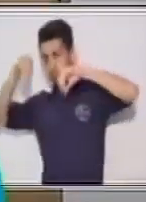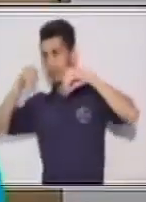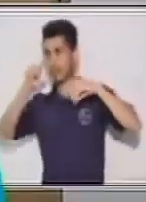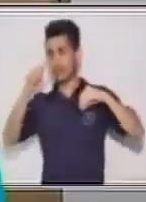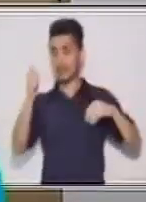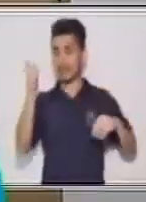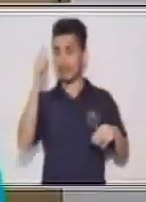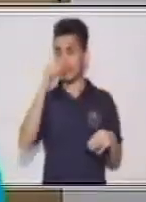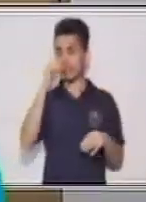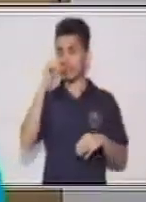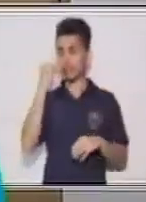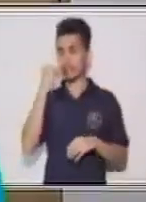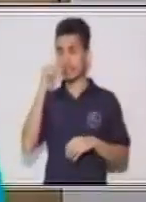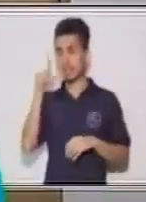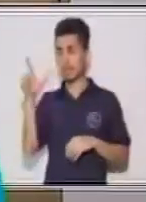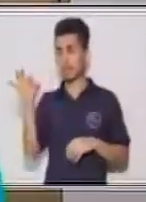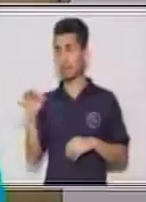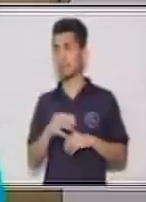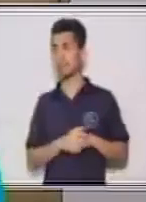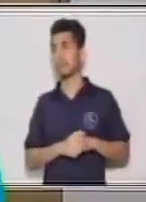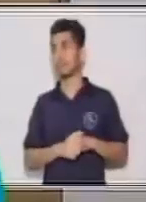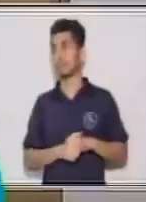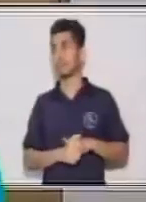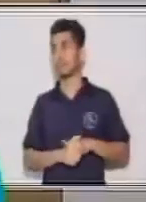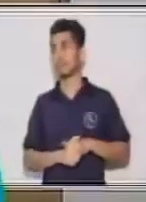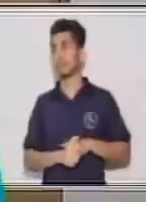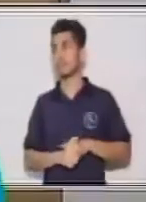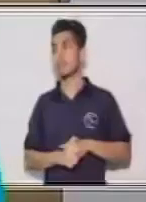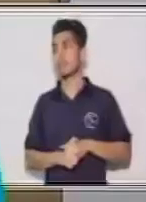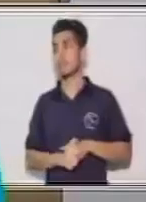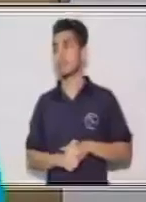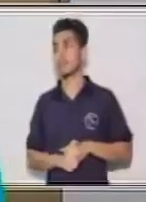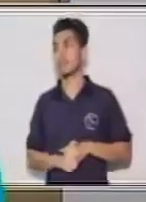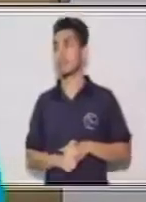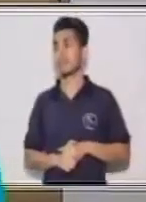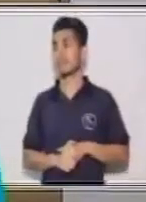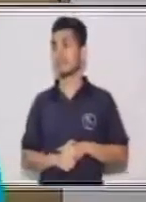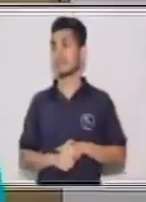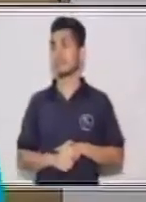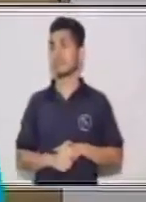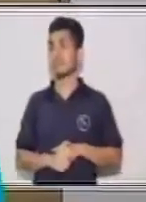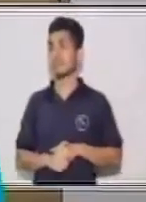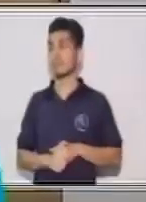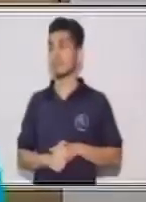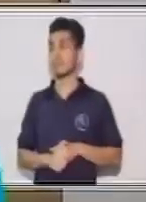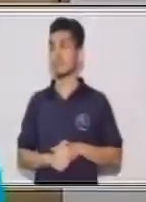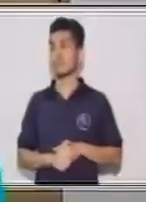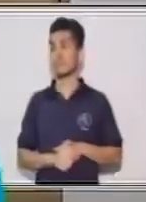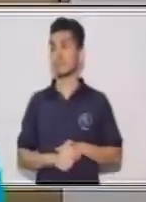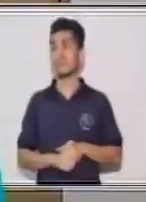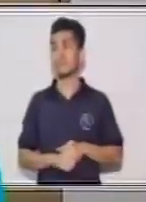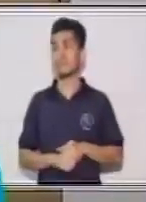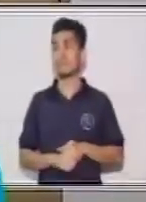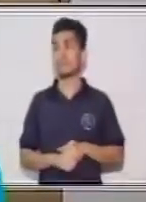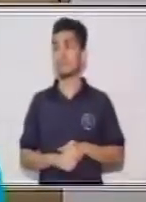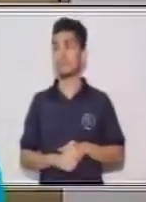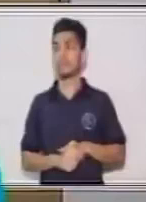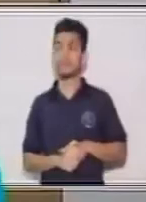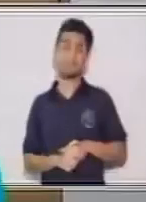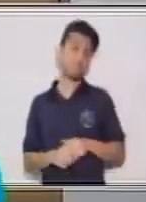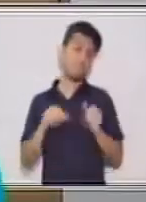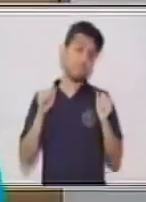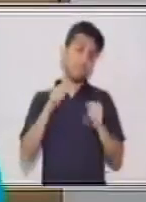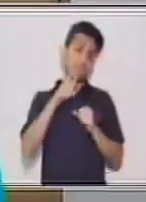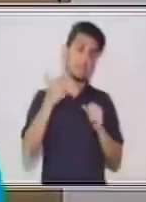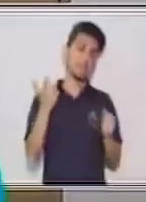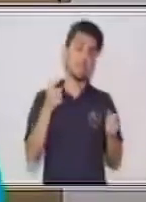Veamos, a ver. Es un pequeño... Lo podríamos utilizar como palacio, como castillo,